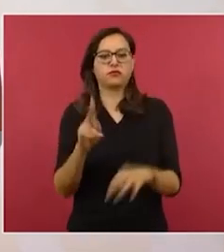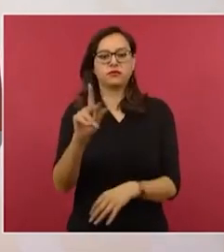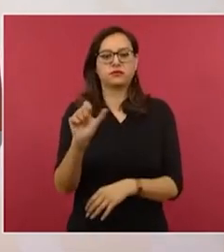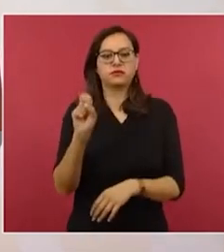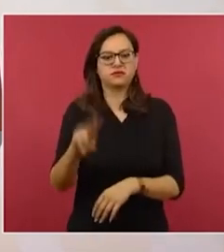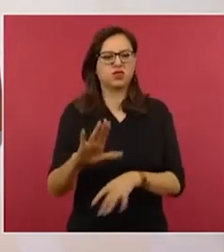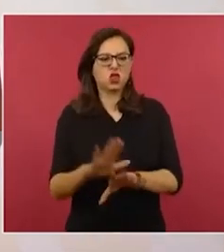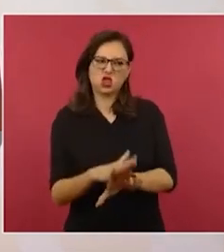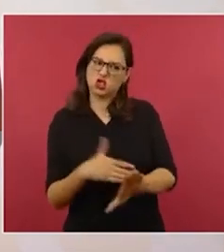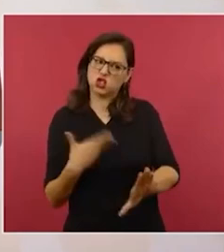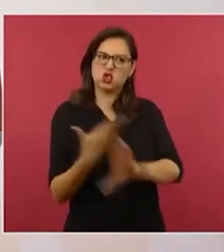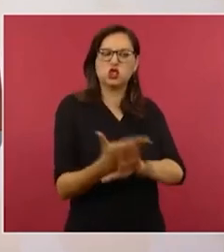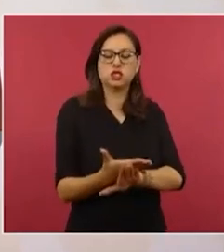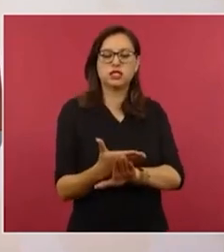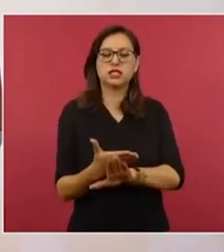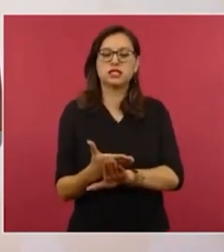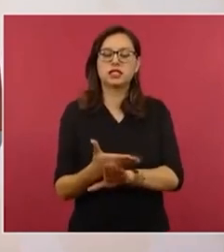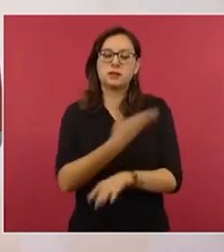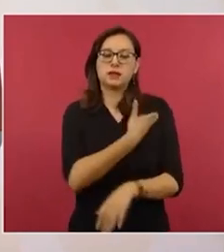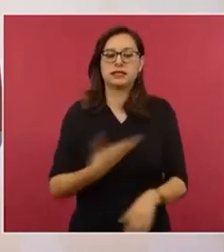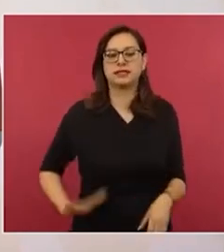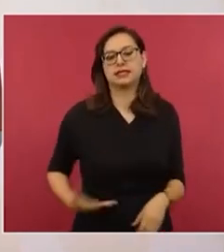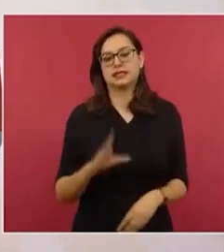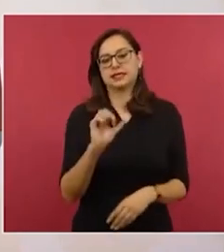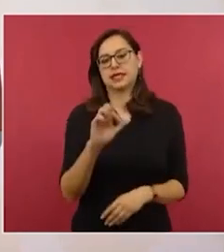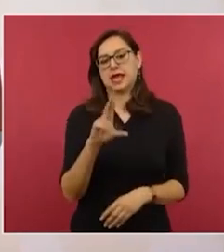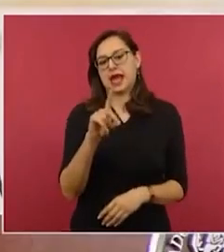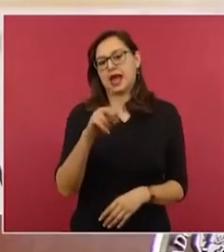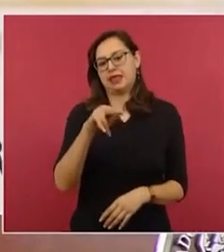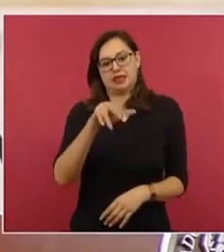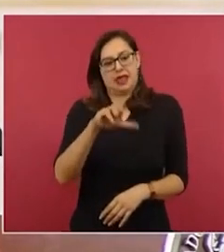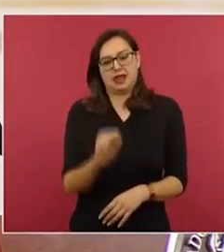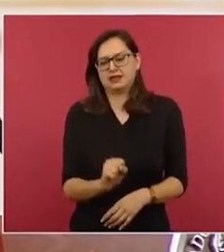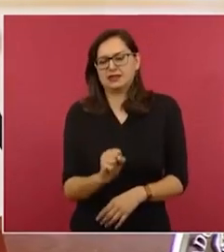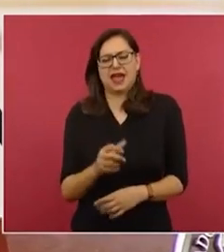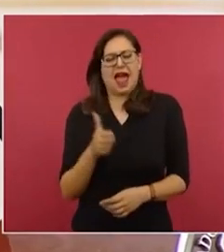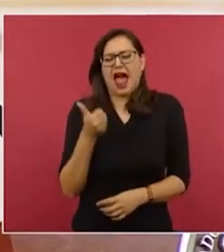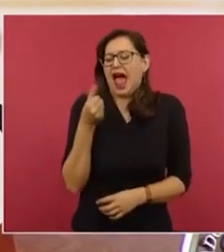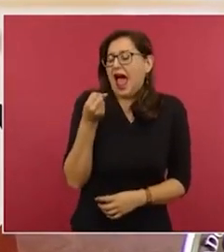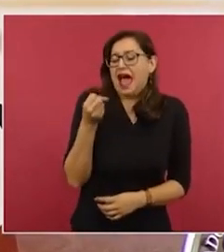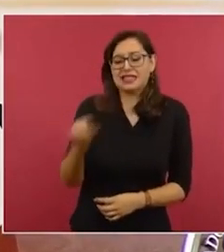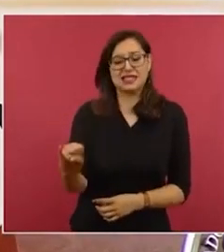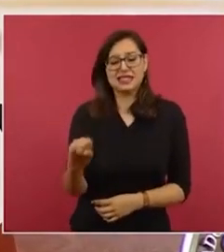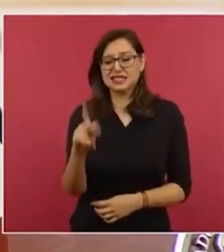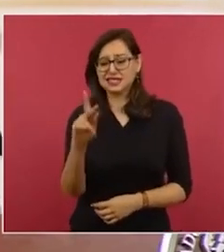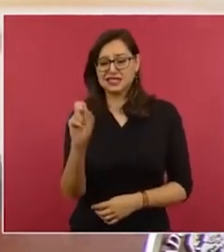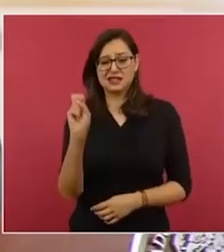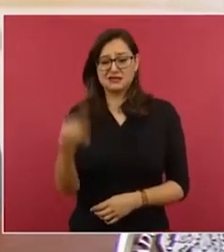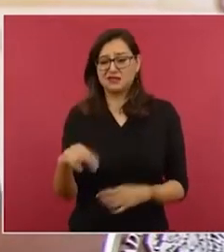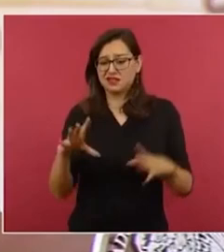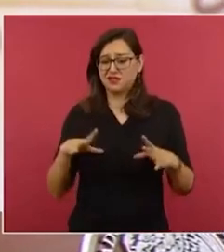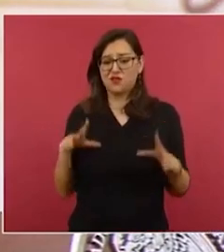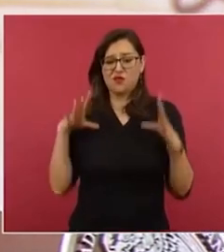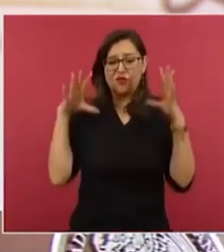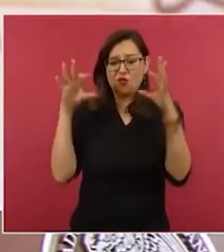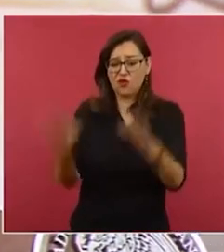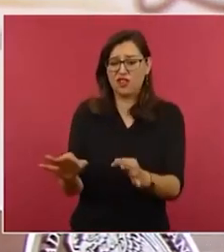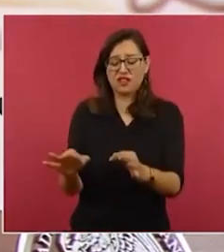es un partido desde sus orígenes conservador